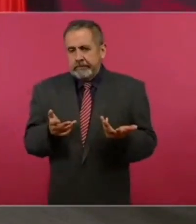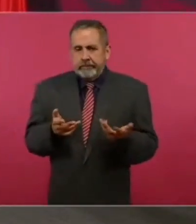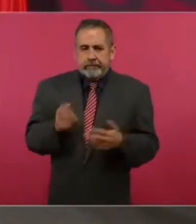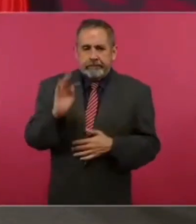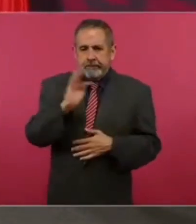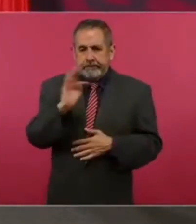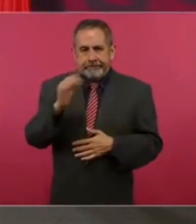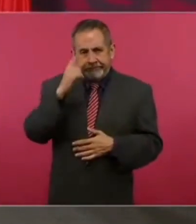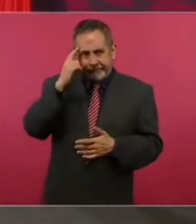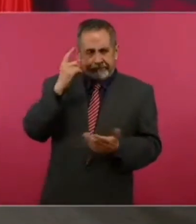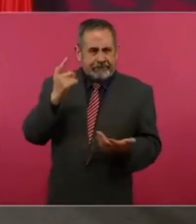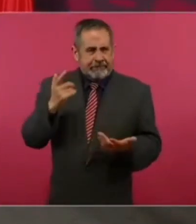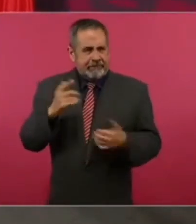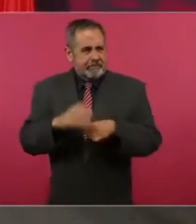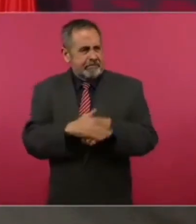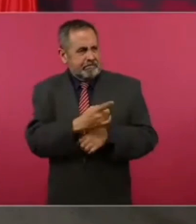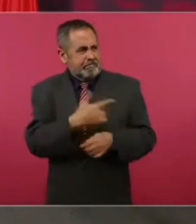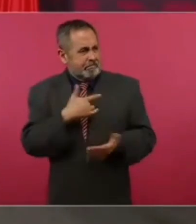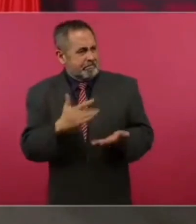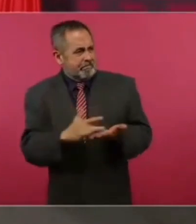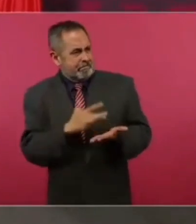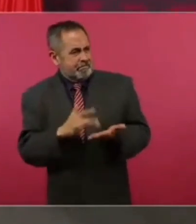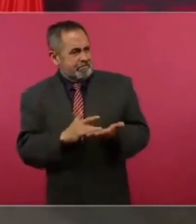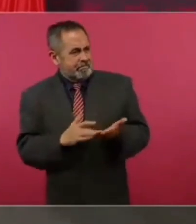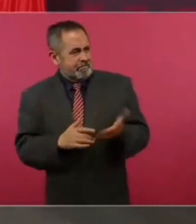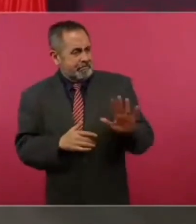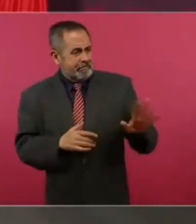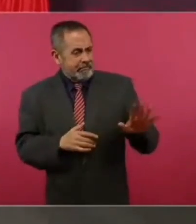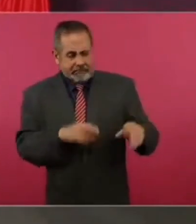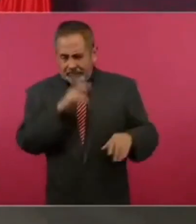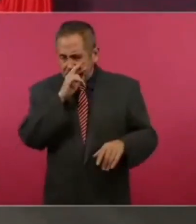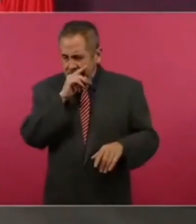tendría yo que depender del Tafil.